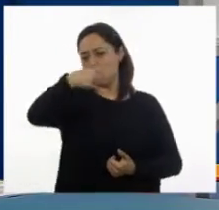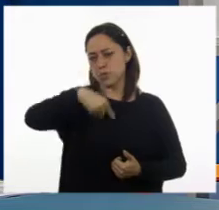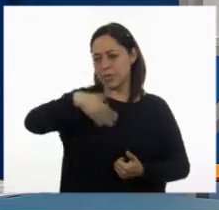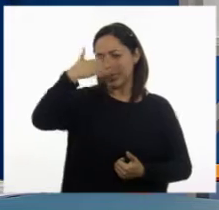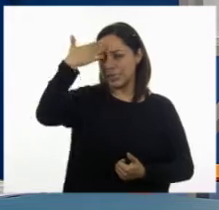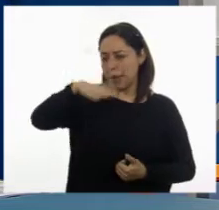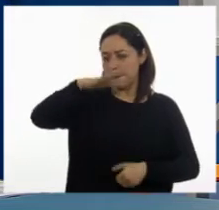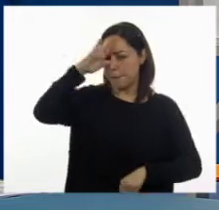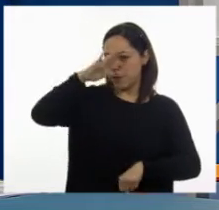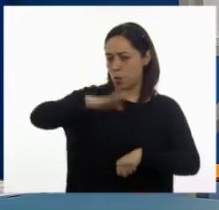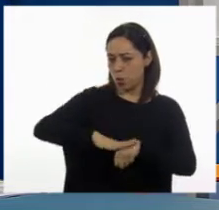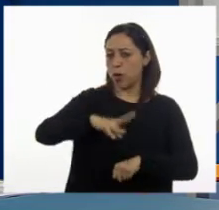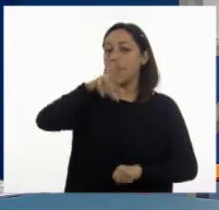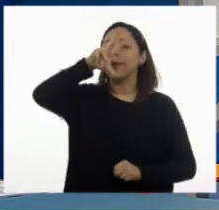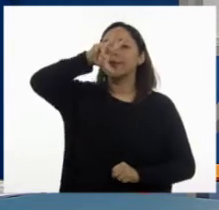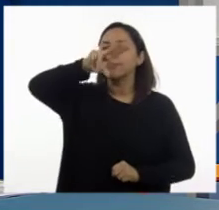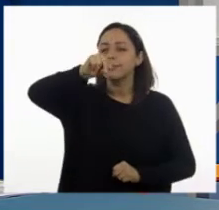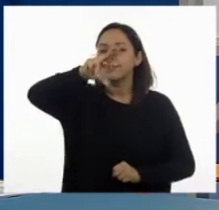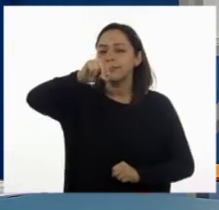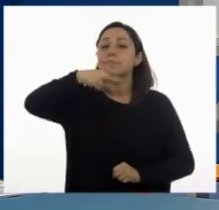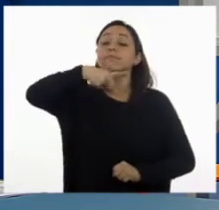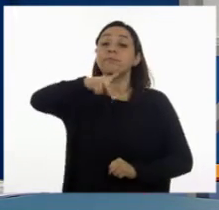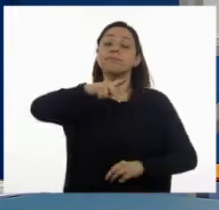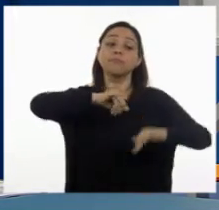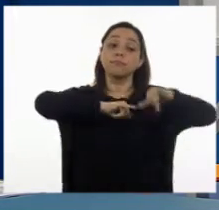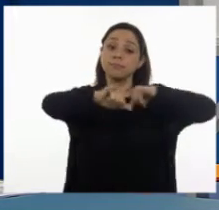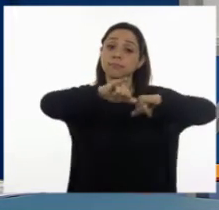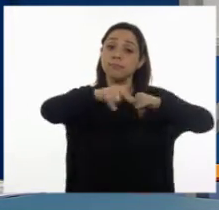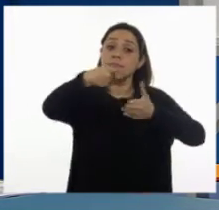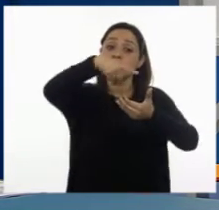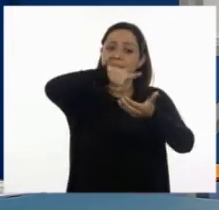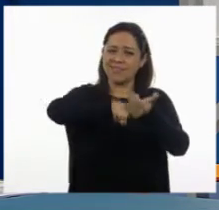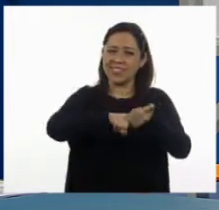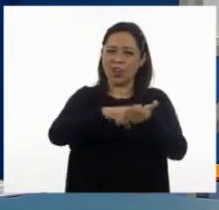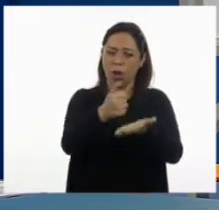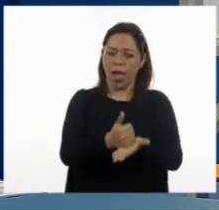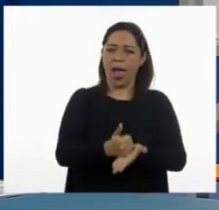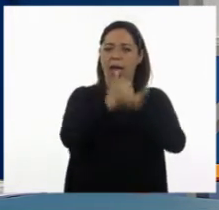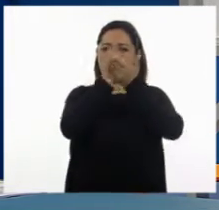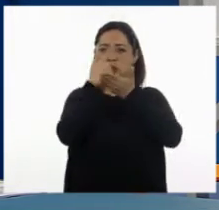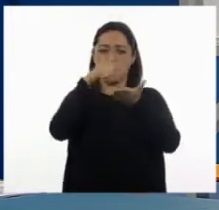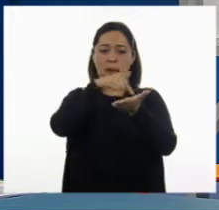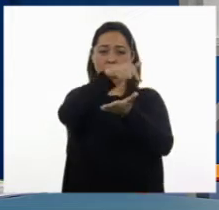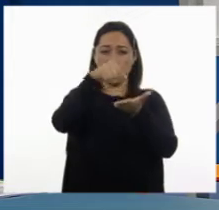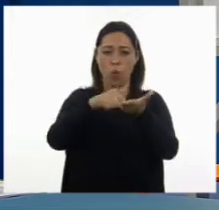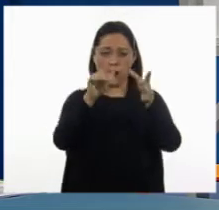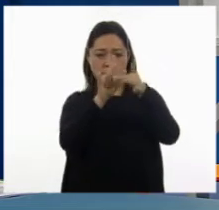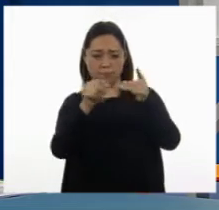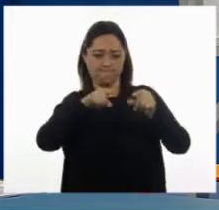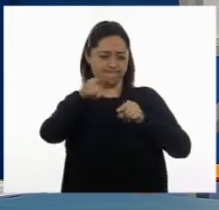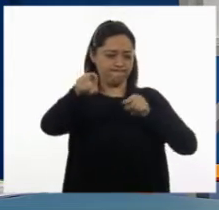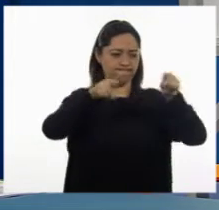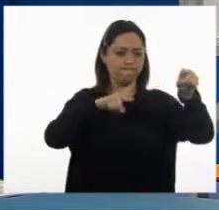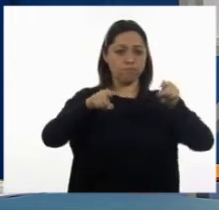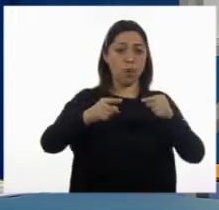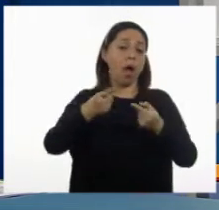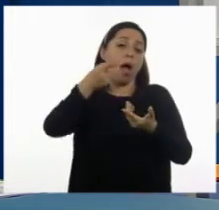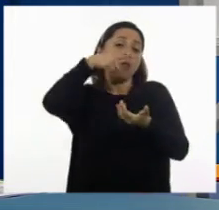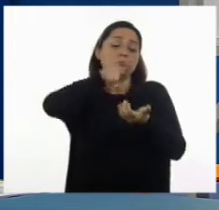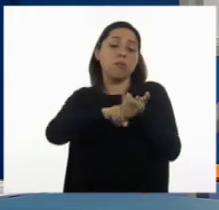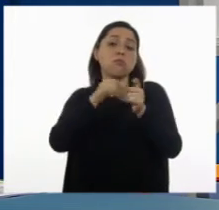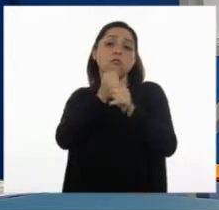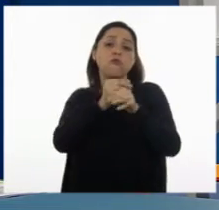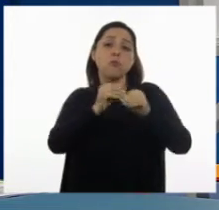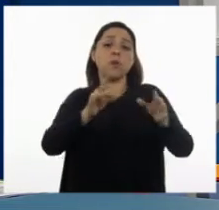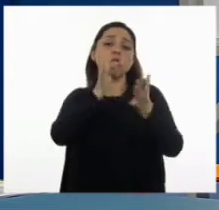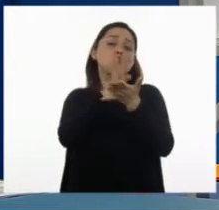memoria. Solo recuerden que los mapas y otros medios para dar indicaciones sobre los lugares incluyen solo la información más